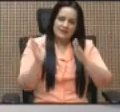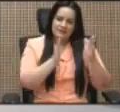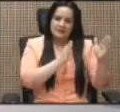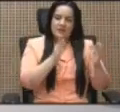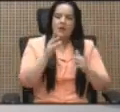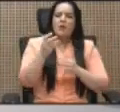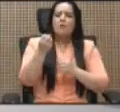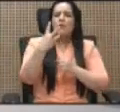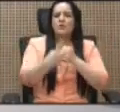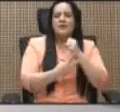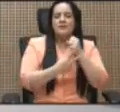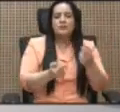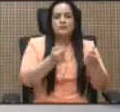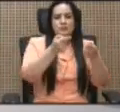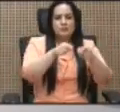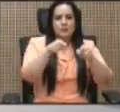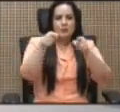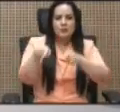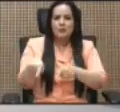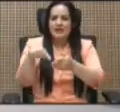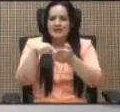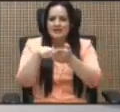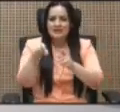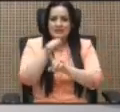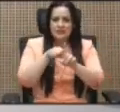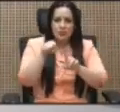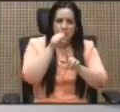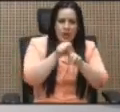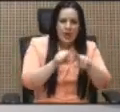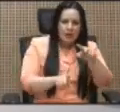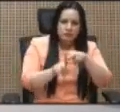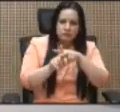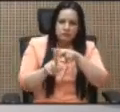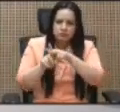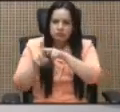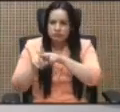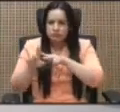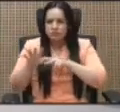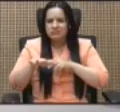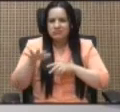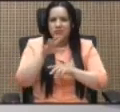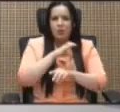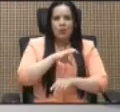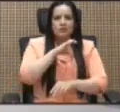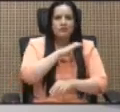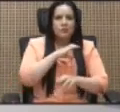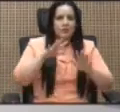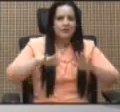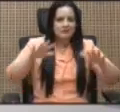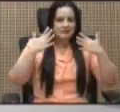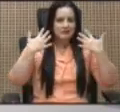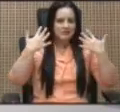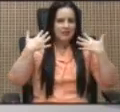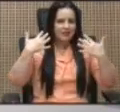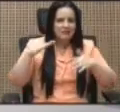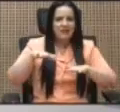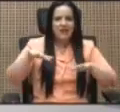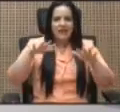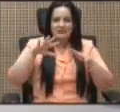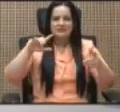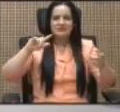estos siniestros, estas condiciones climáticas adversas,